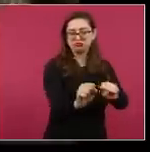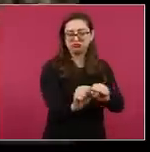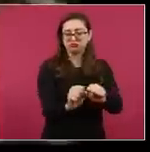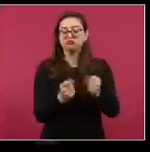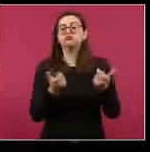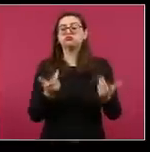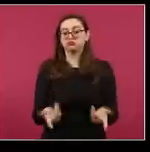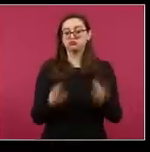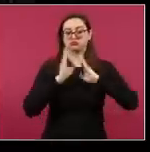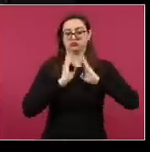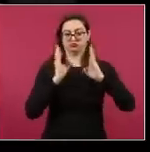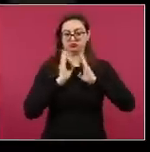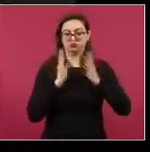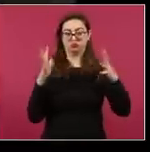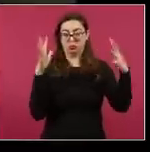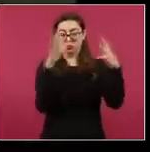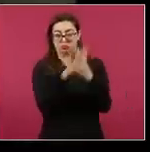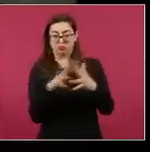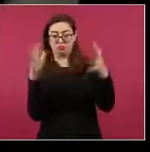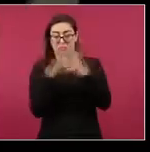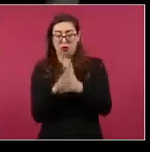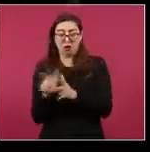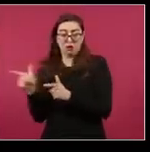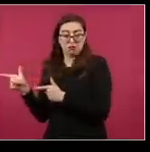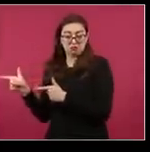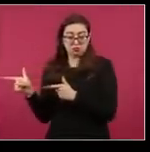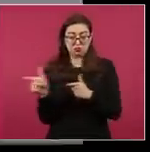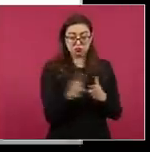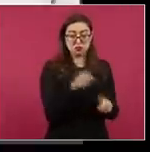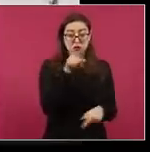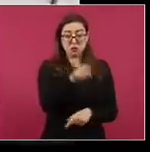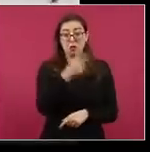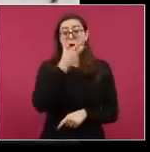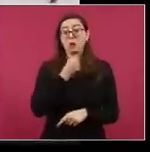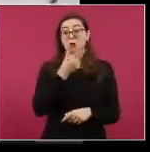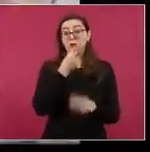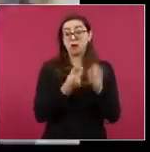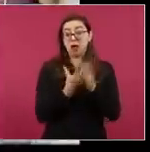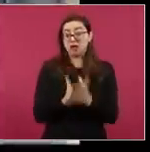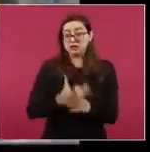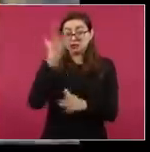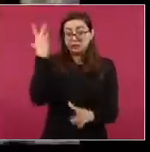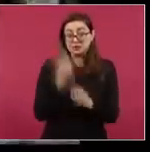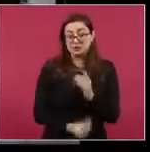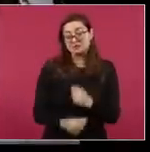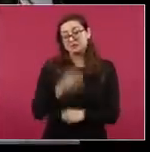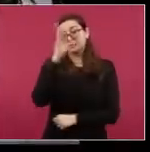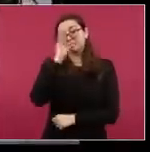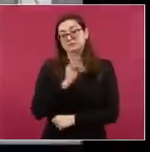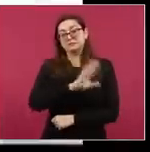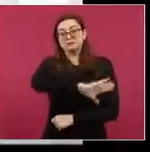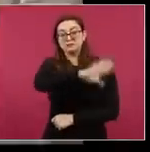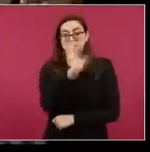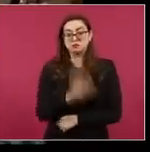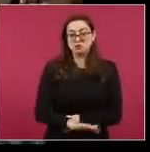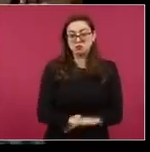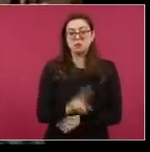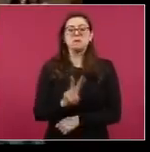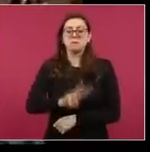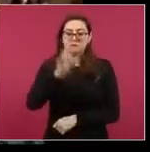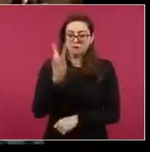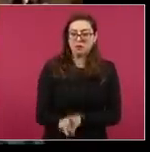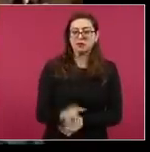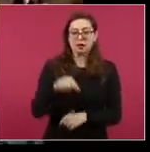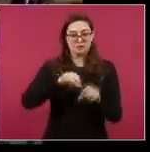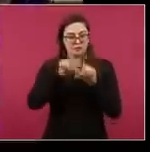La Armada de México repele la agresión y Arturo Beltrán Leiva muere tratando de escapar. Es un hecho. México sigue avanzando para convertirse en un país de